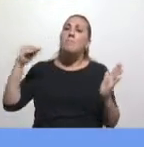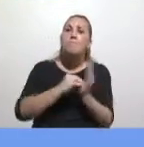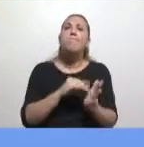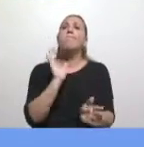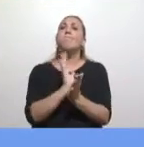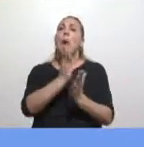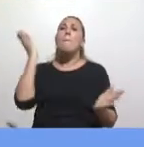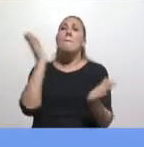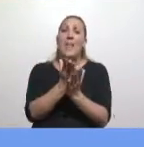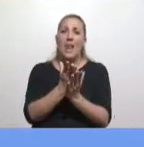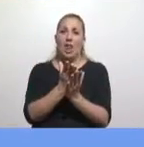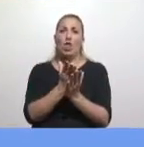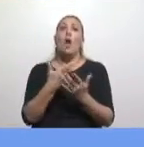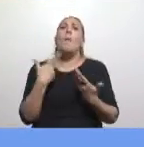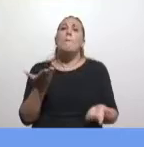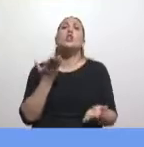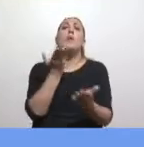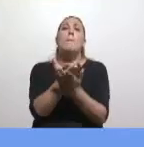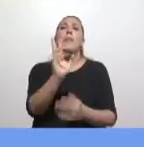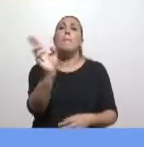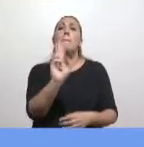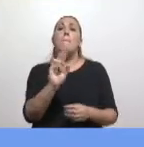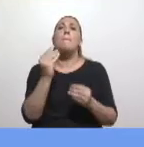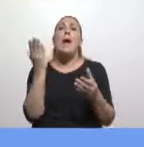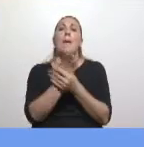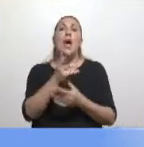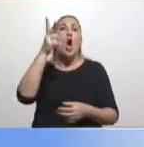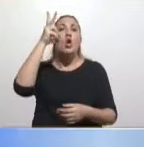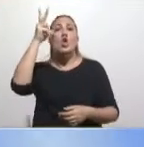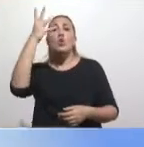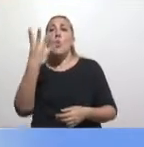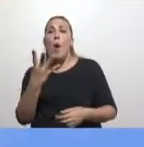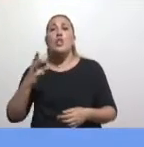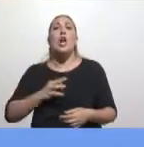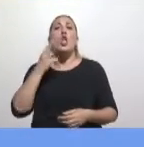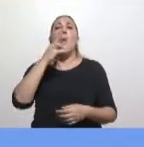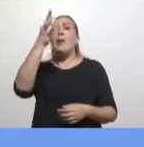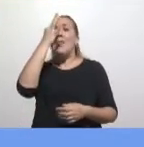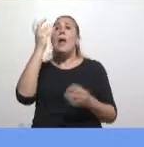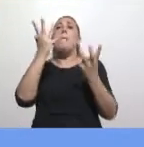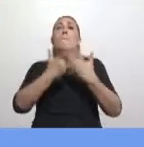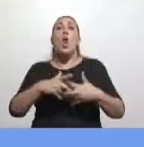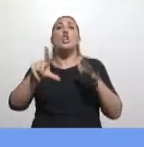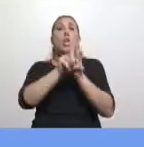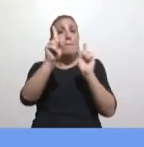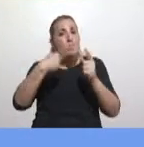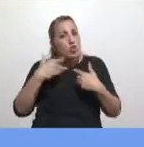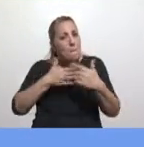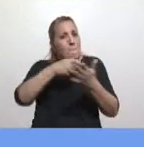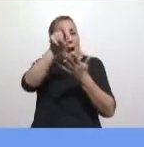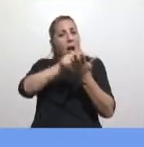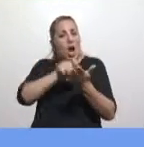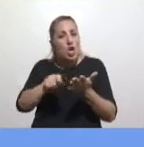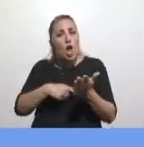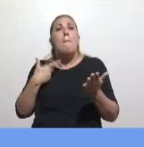Código Penal, por eso pido la preferencia para el expediente 884 del 2020, que es un proyecto de ley de meutoría referido justamente